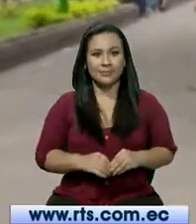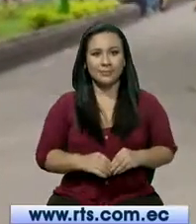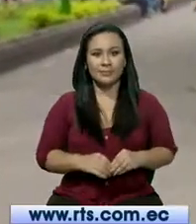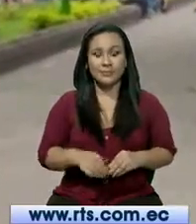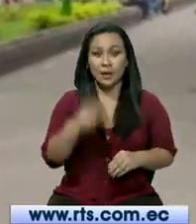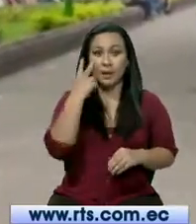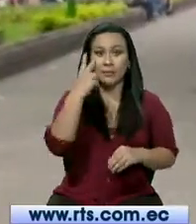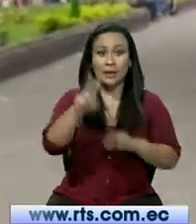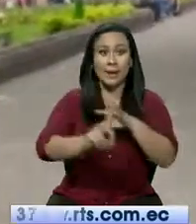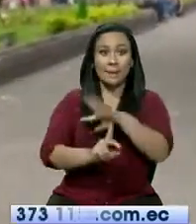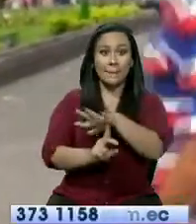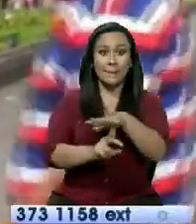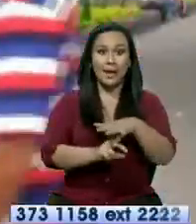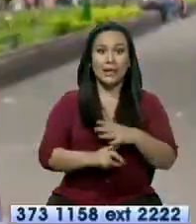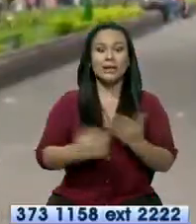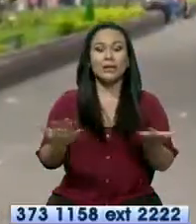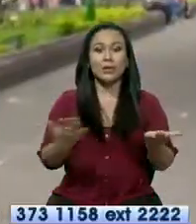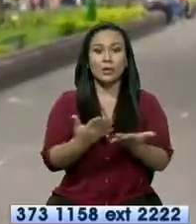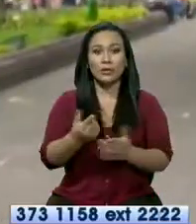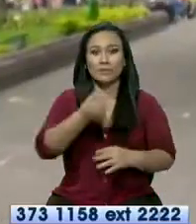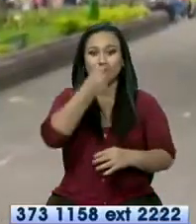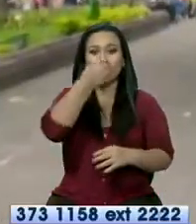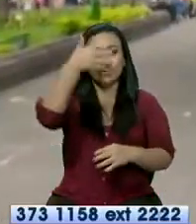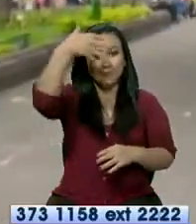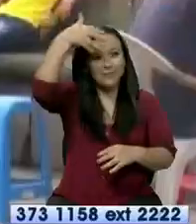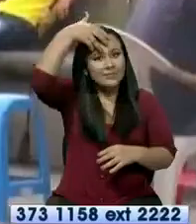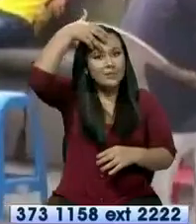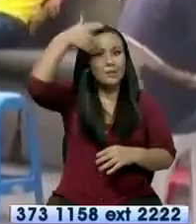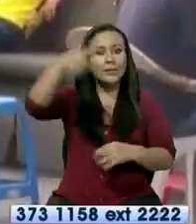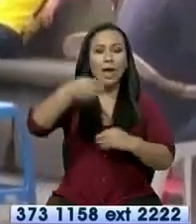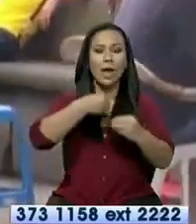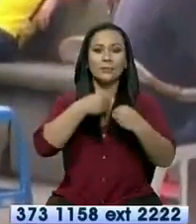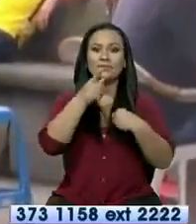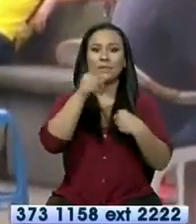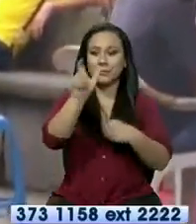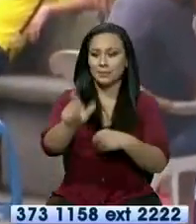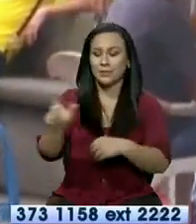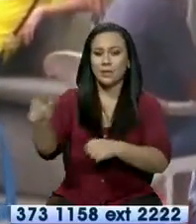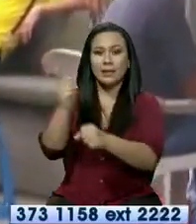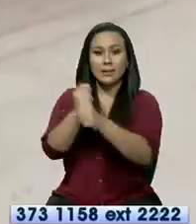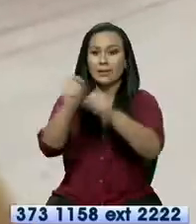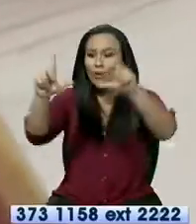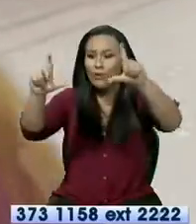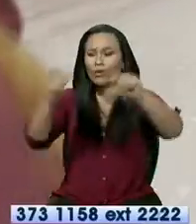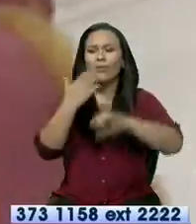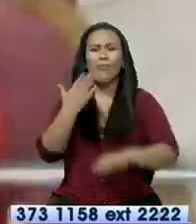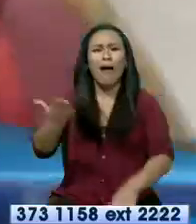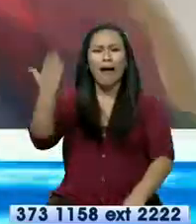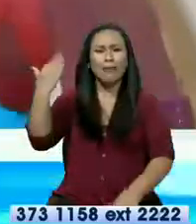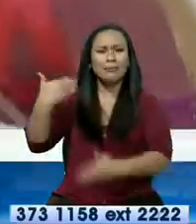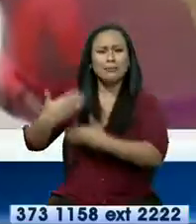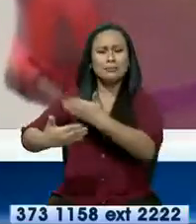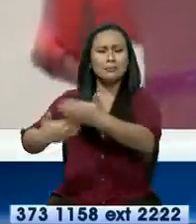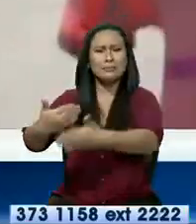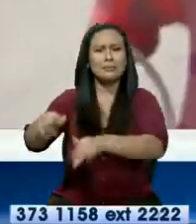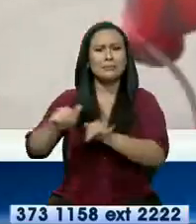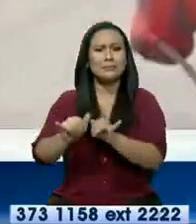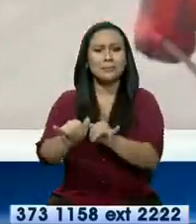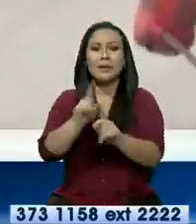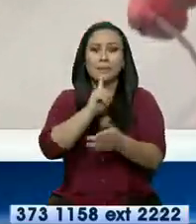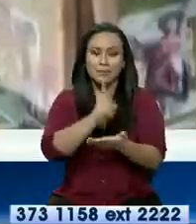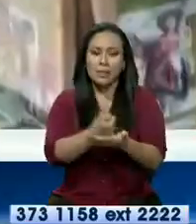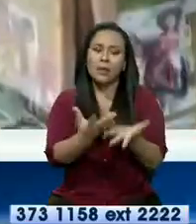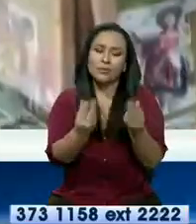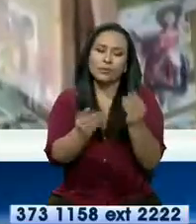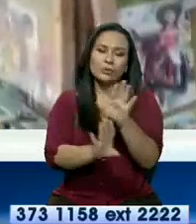En el Parque Central de Santo Domingo, encontramos a los representantes de una profesión y una historia que se niega a morir a pesar de los avances